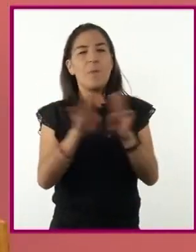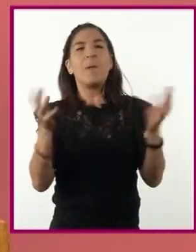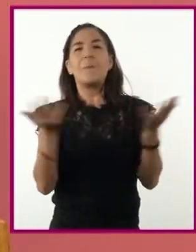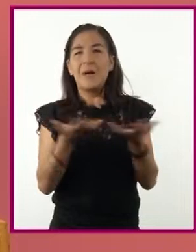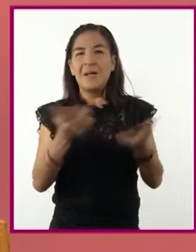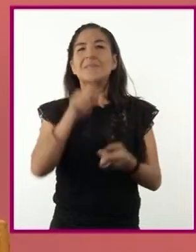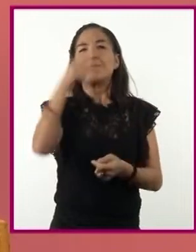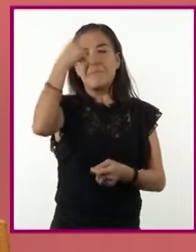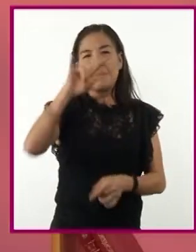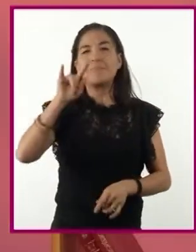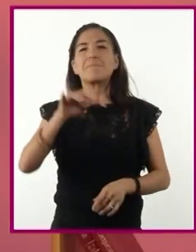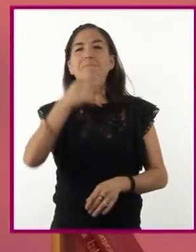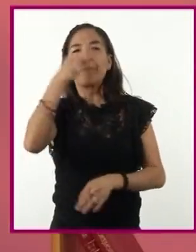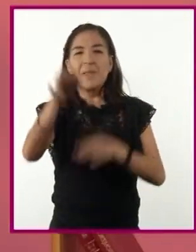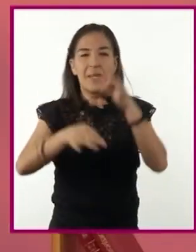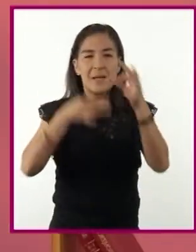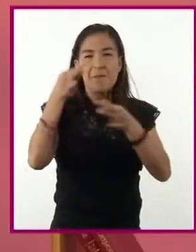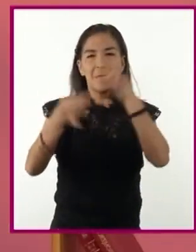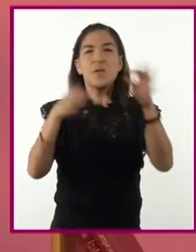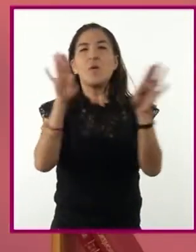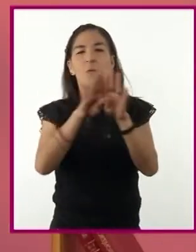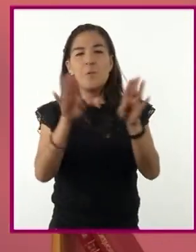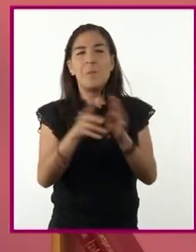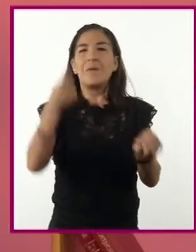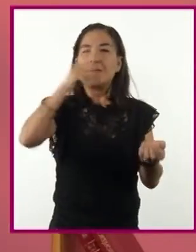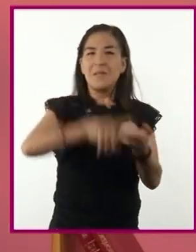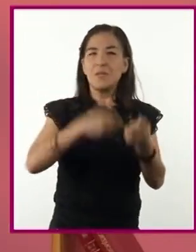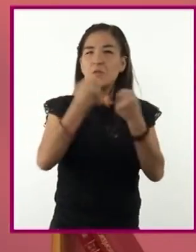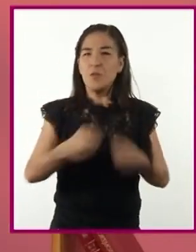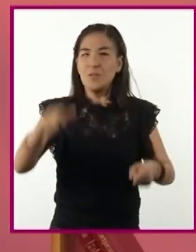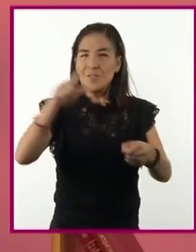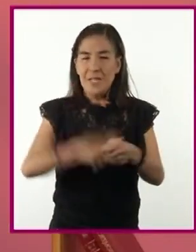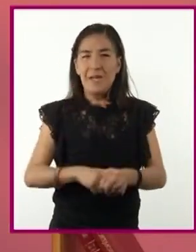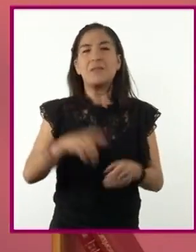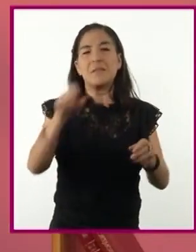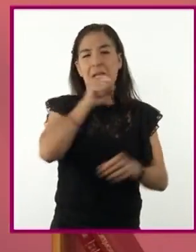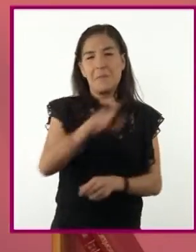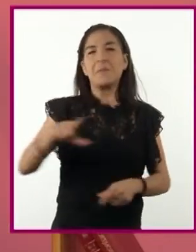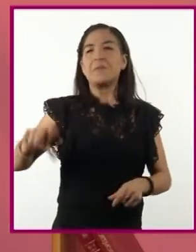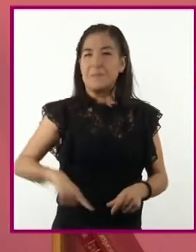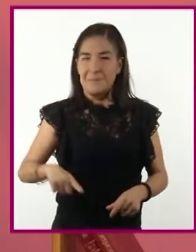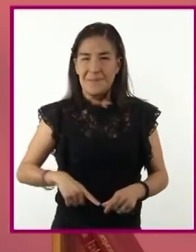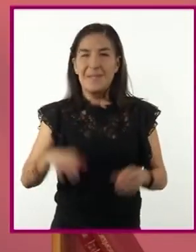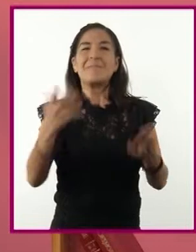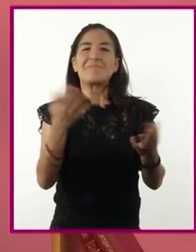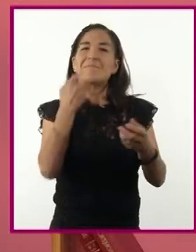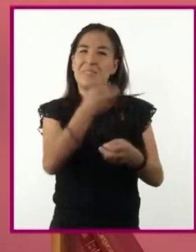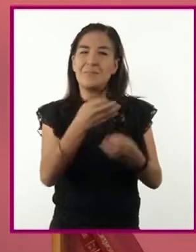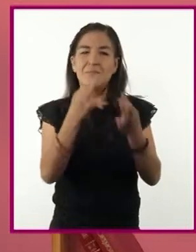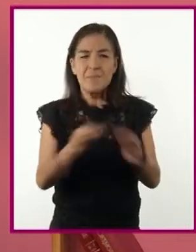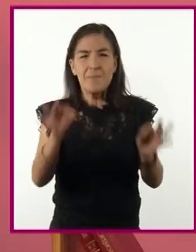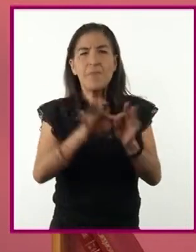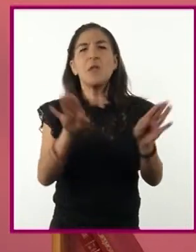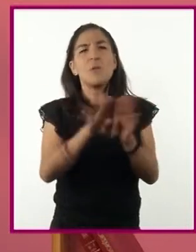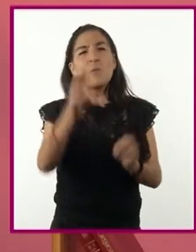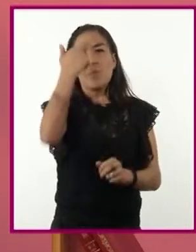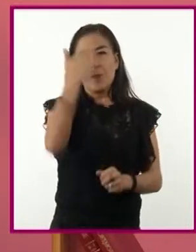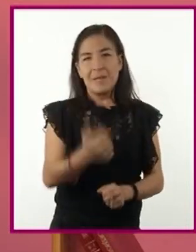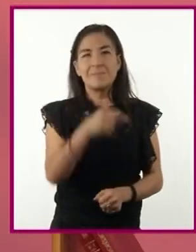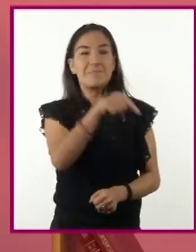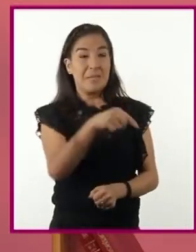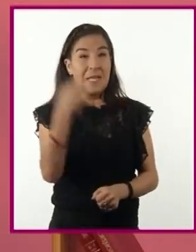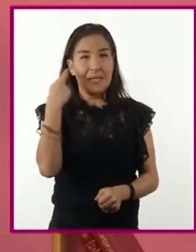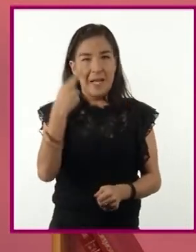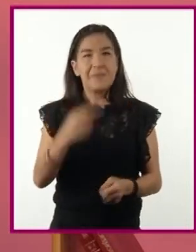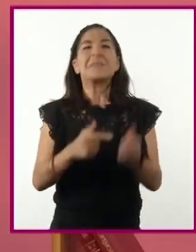campañas sociales y publicitarias con gran efectividad. Esta es una de las razones por la que la radio sigue